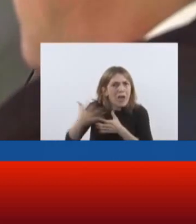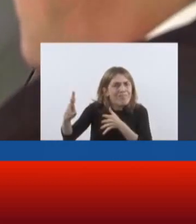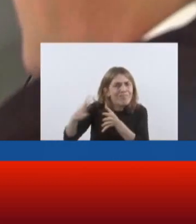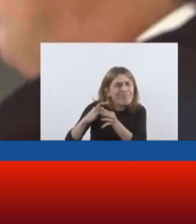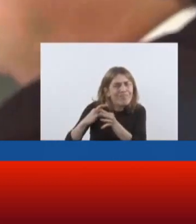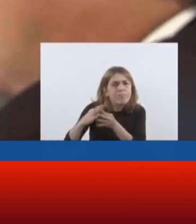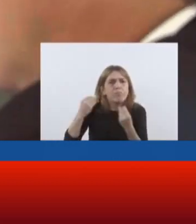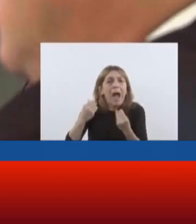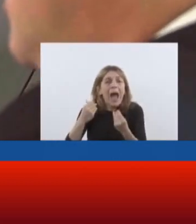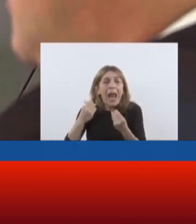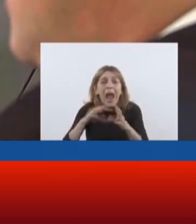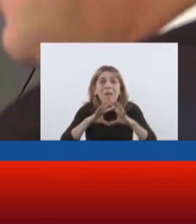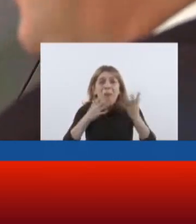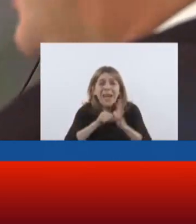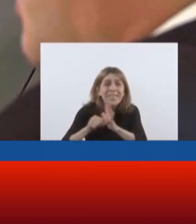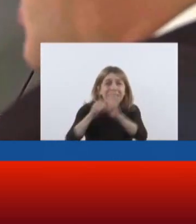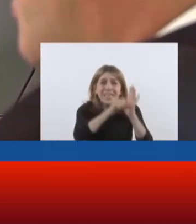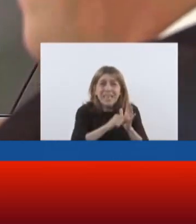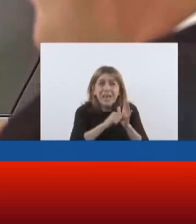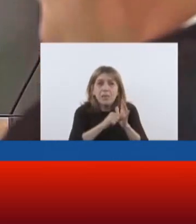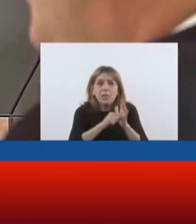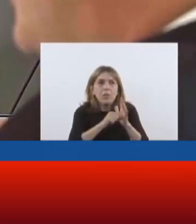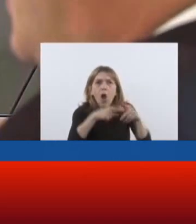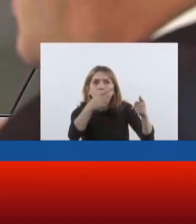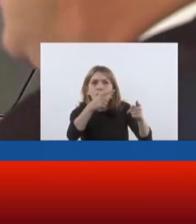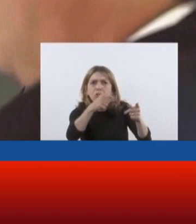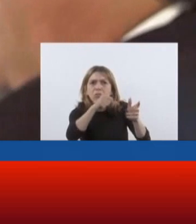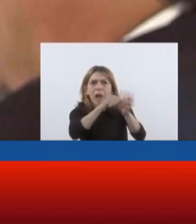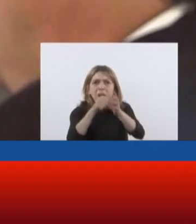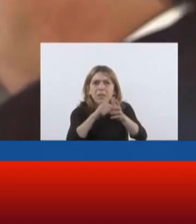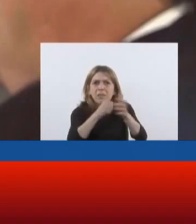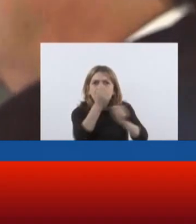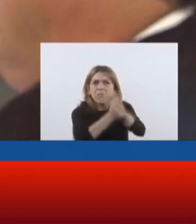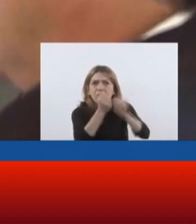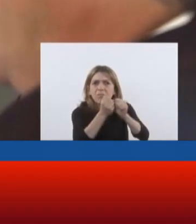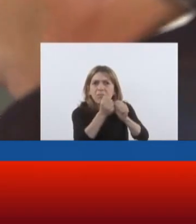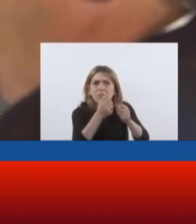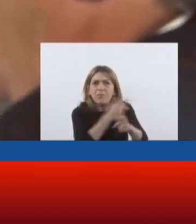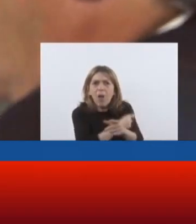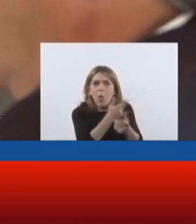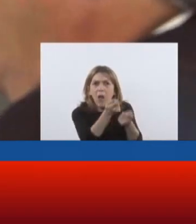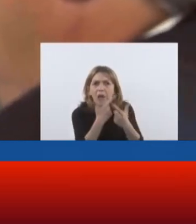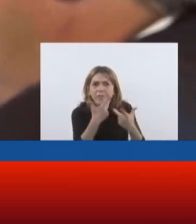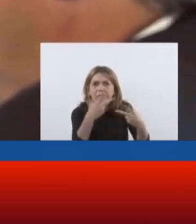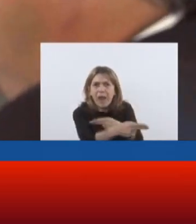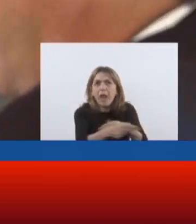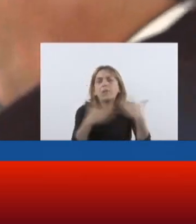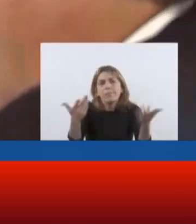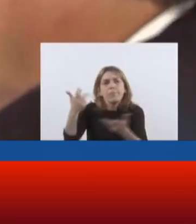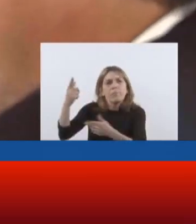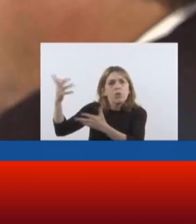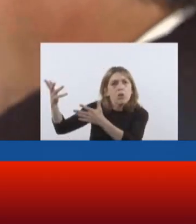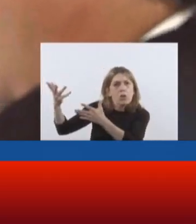el mundo no nos estaba dando. Desde ese lugar de gratitud, quiero enviarle un